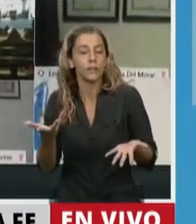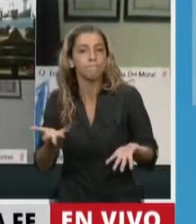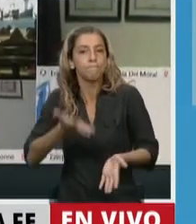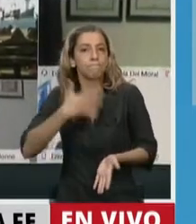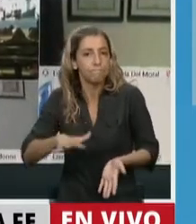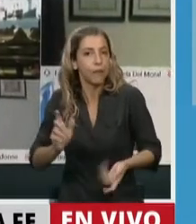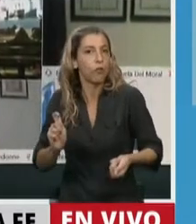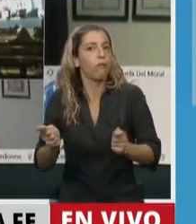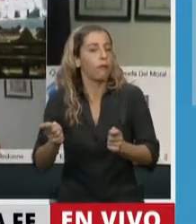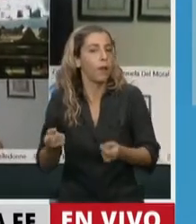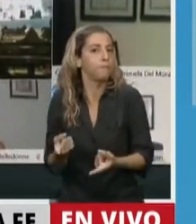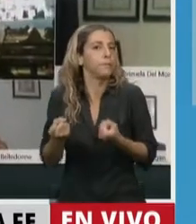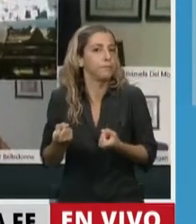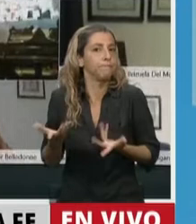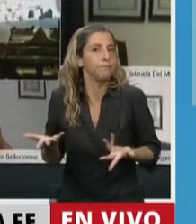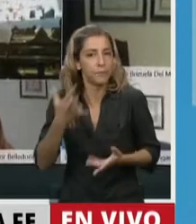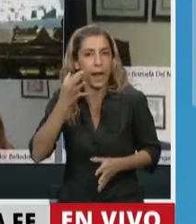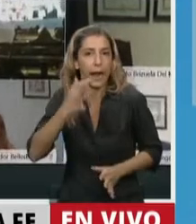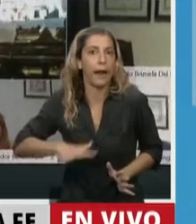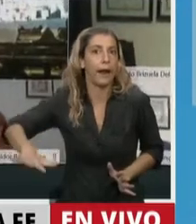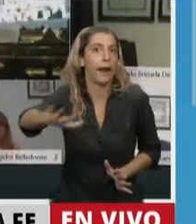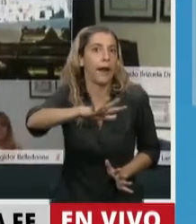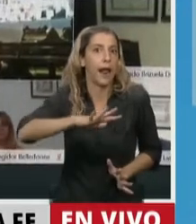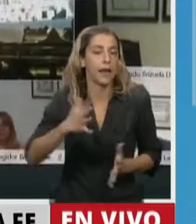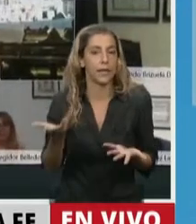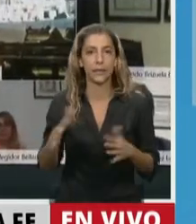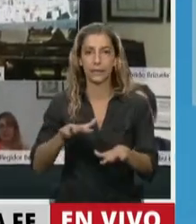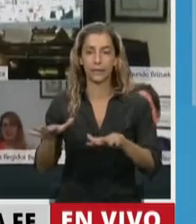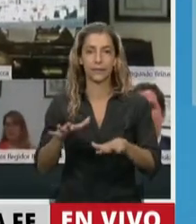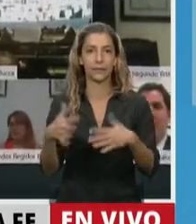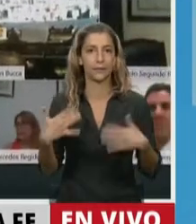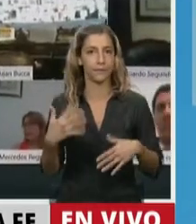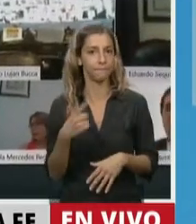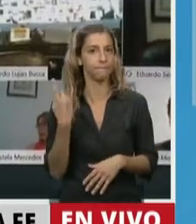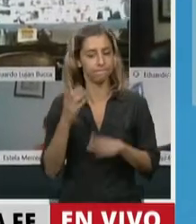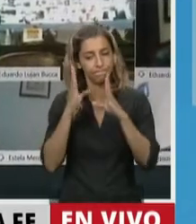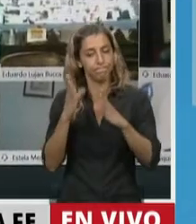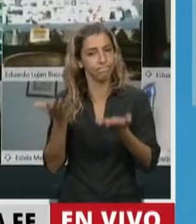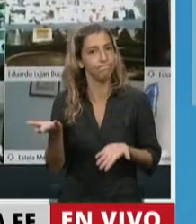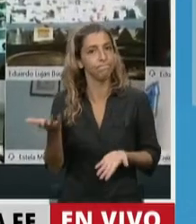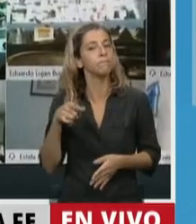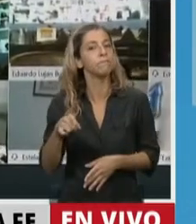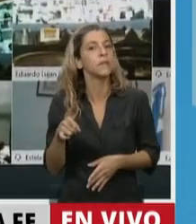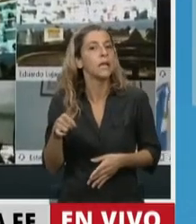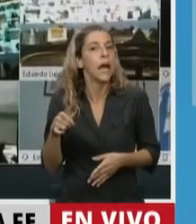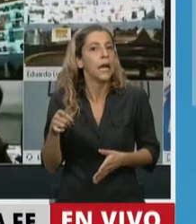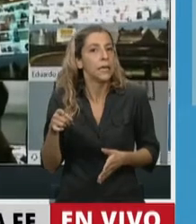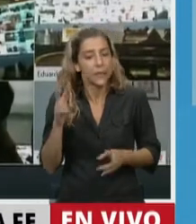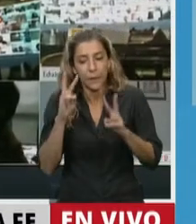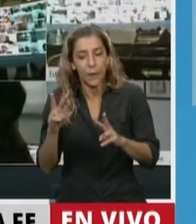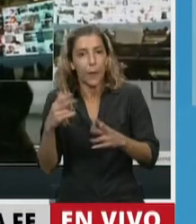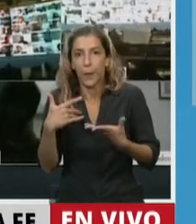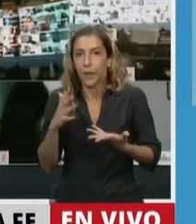objetivas de la realidad que ya están ocurriendo, nos están mostrando un camino de uso